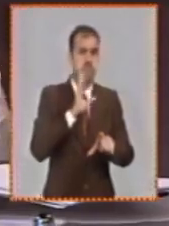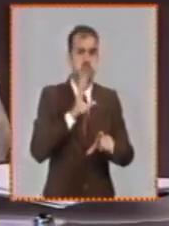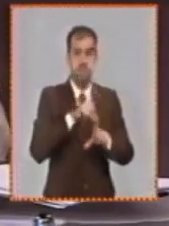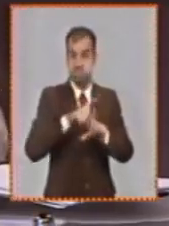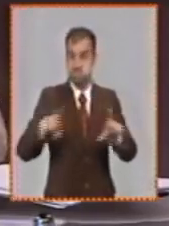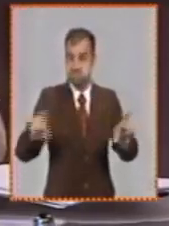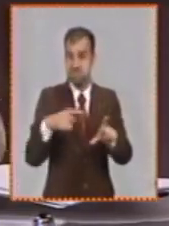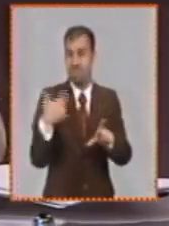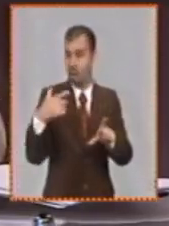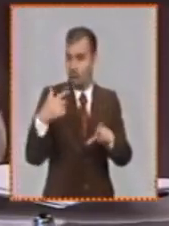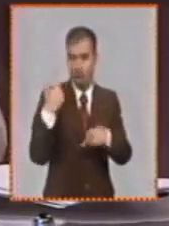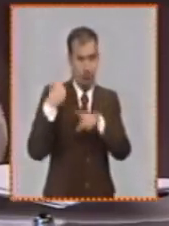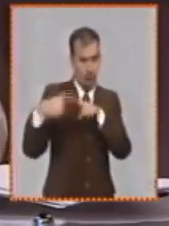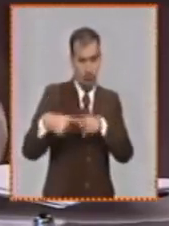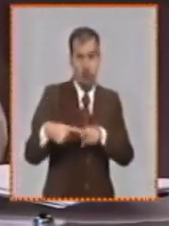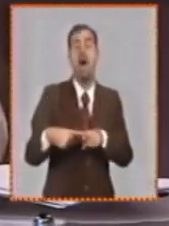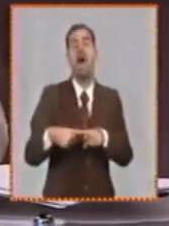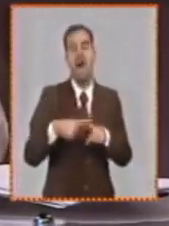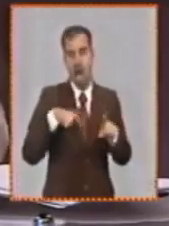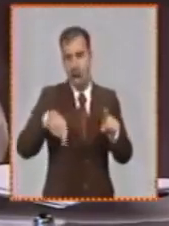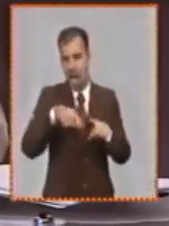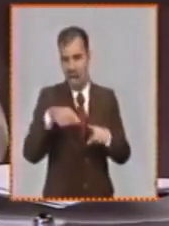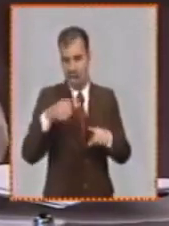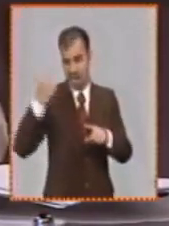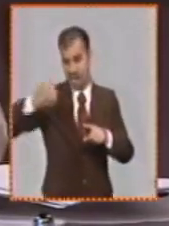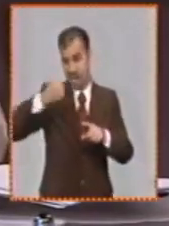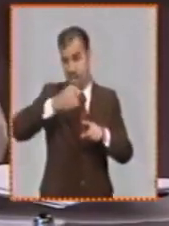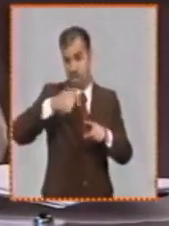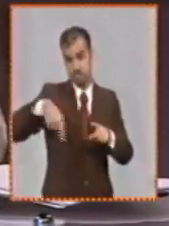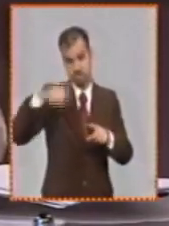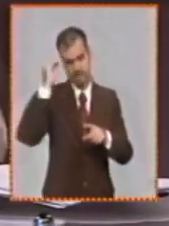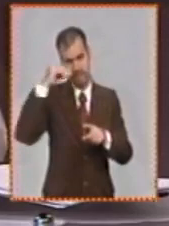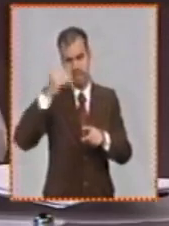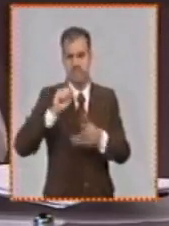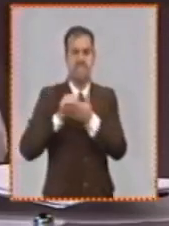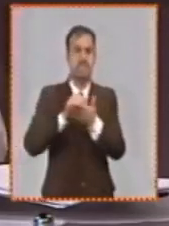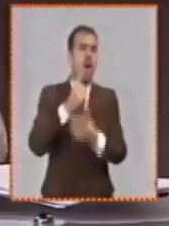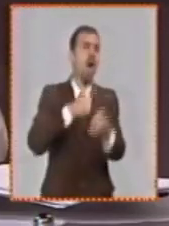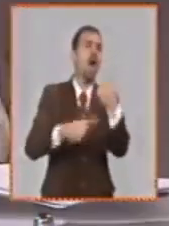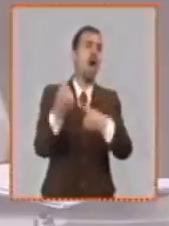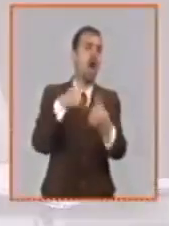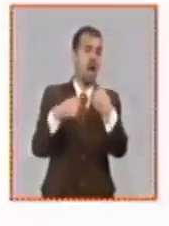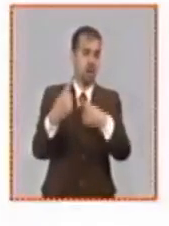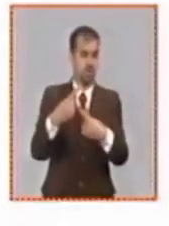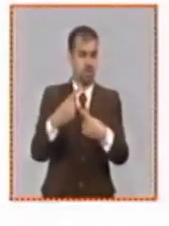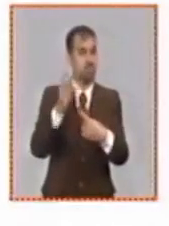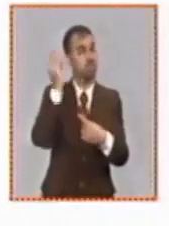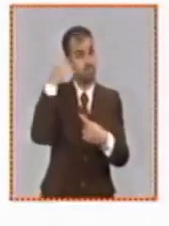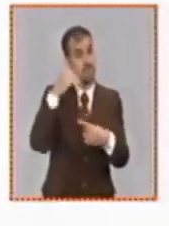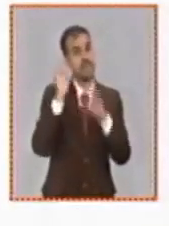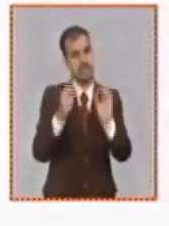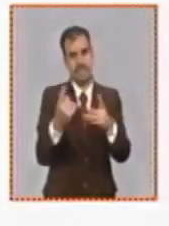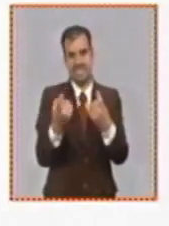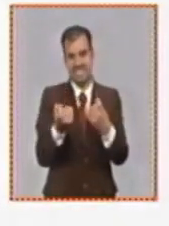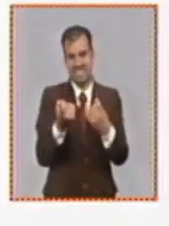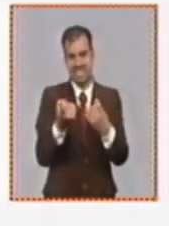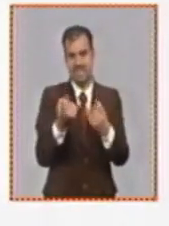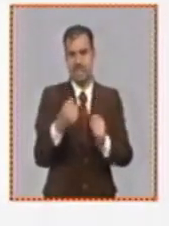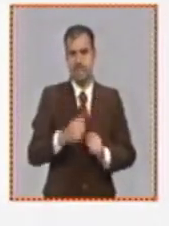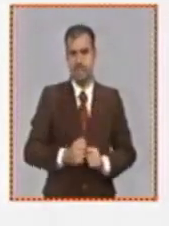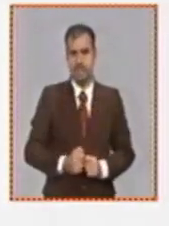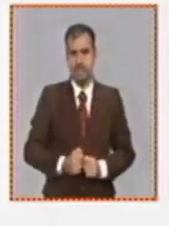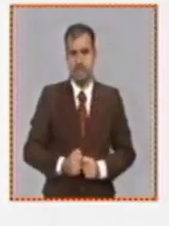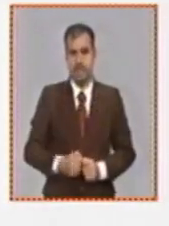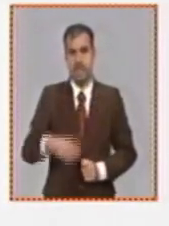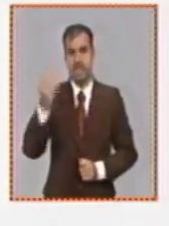de ministros y por el impacto que puede tener en determinados servicios reiterados porque lo requieren fosas que